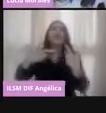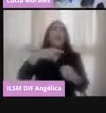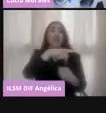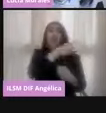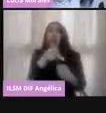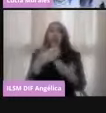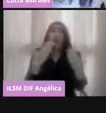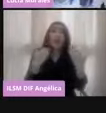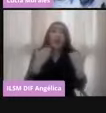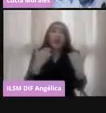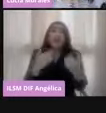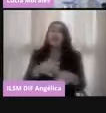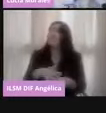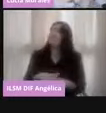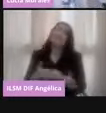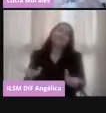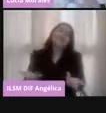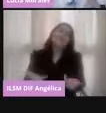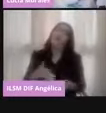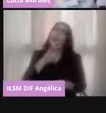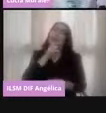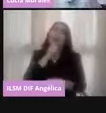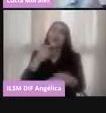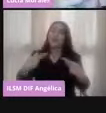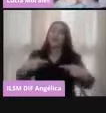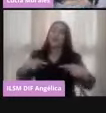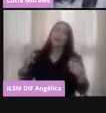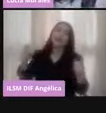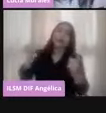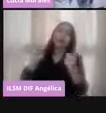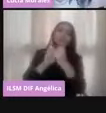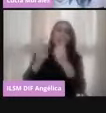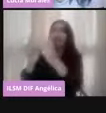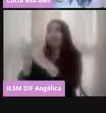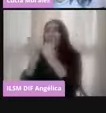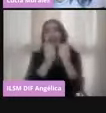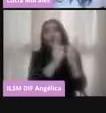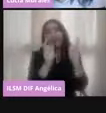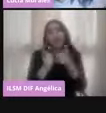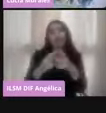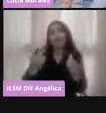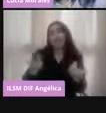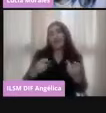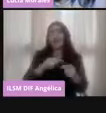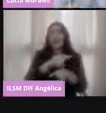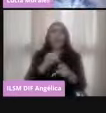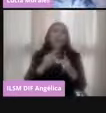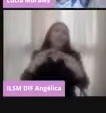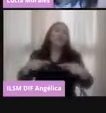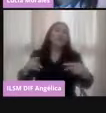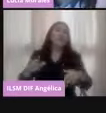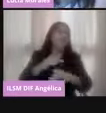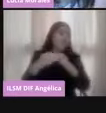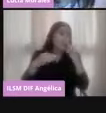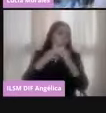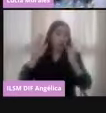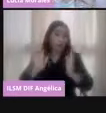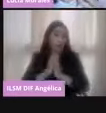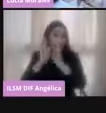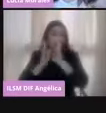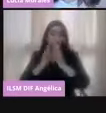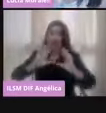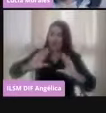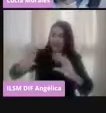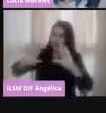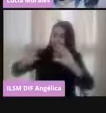este acercamiento con la ciudadanía y en consecuencia convencerlas de participar, motivarlas y sensibilizarlas a participar,